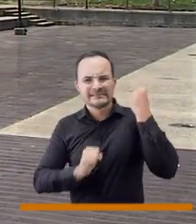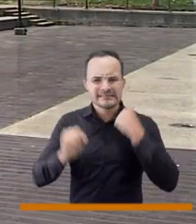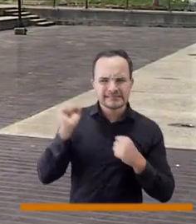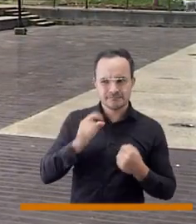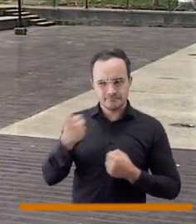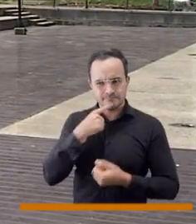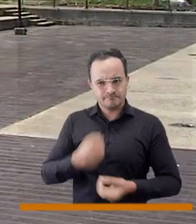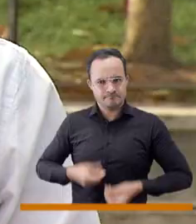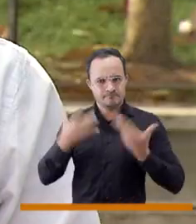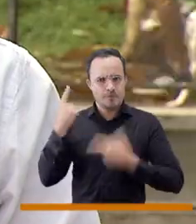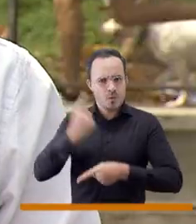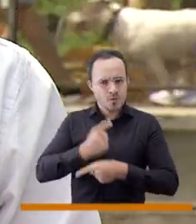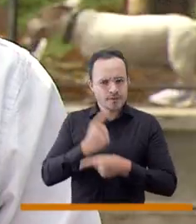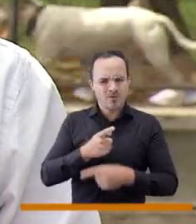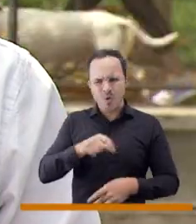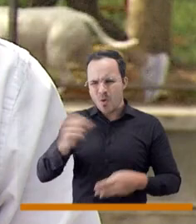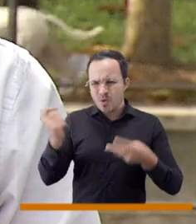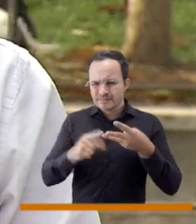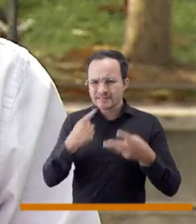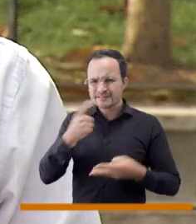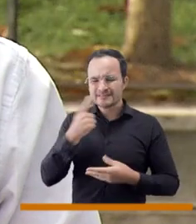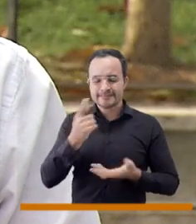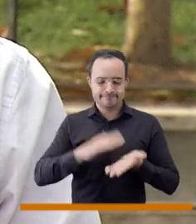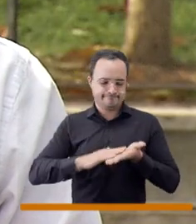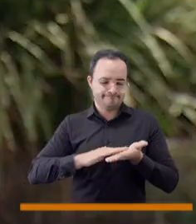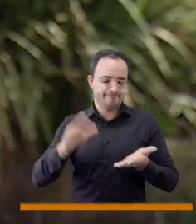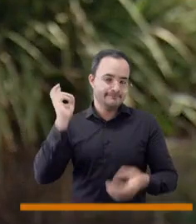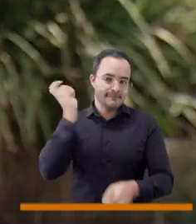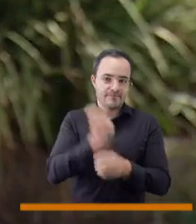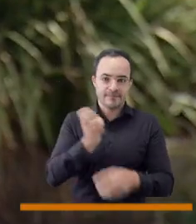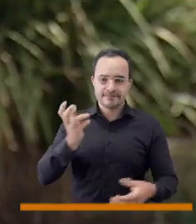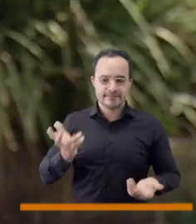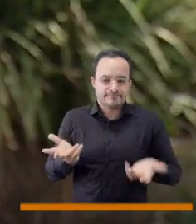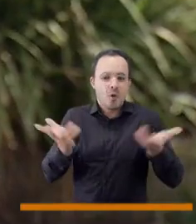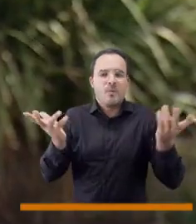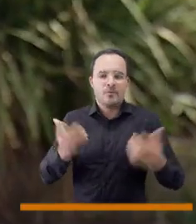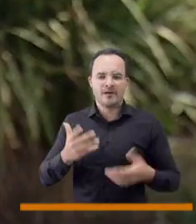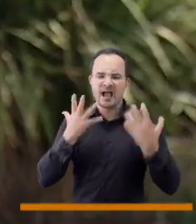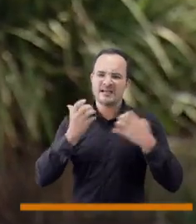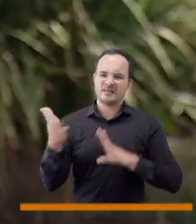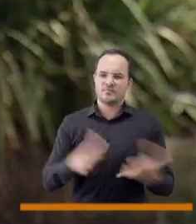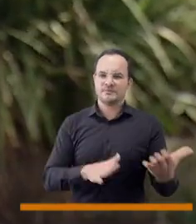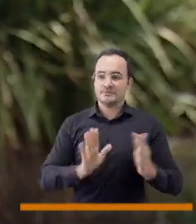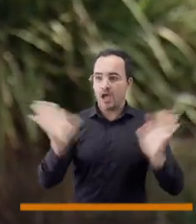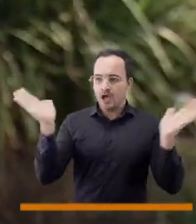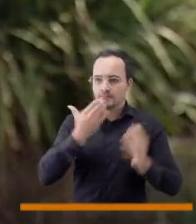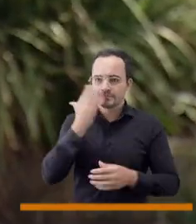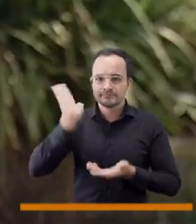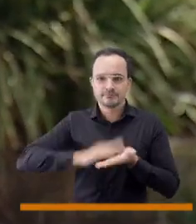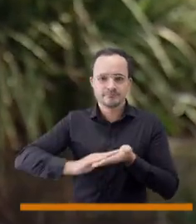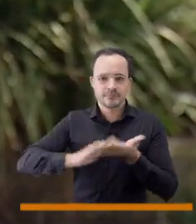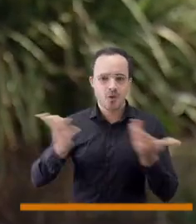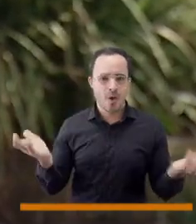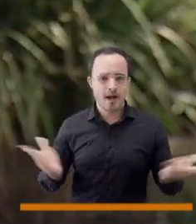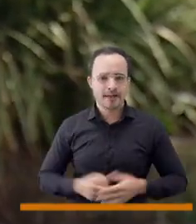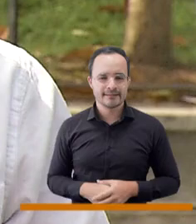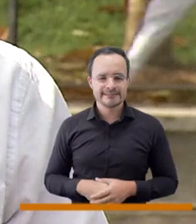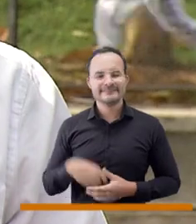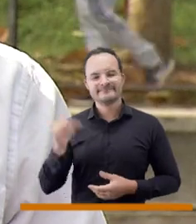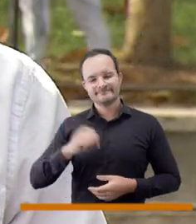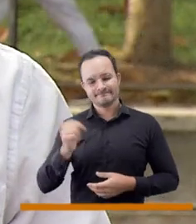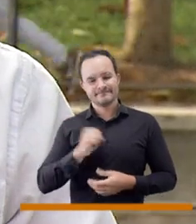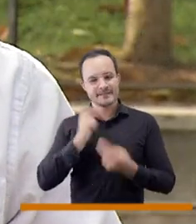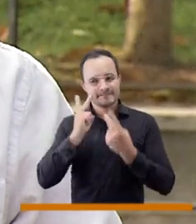la presencia de mucha ansiedad y usted denunciaba una, la más, digamos, irreparable que es obviamente el suicidio.